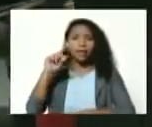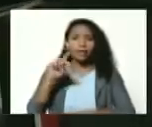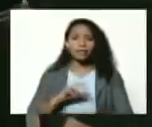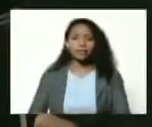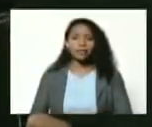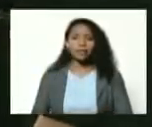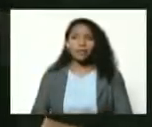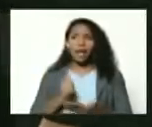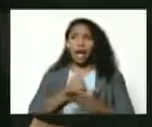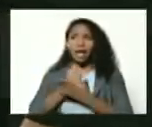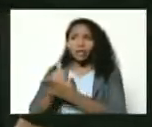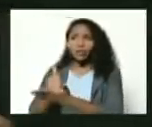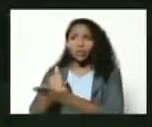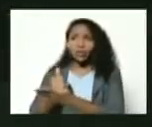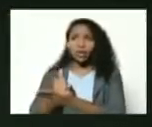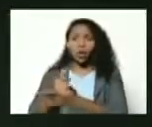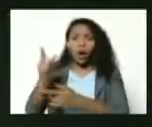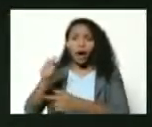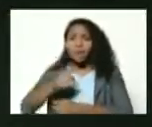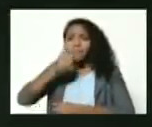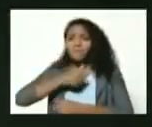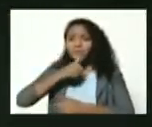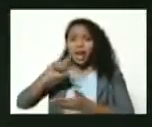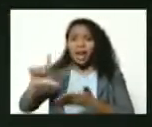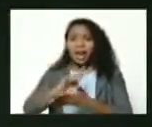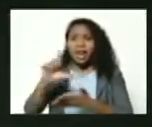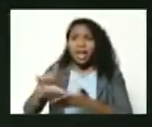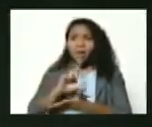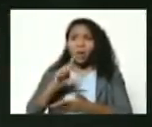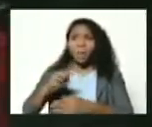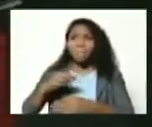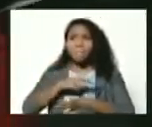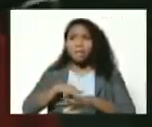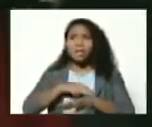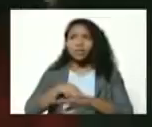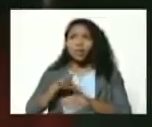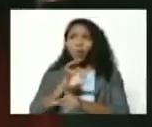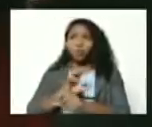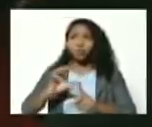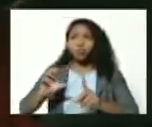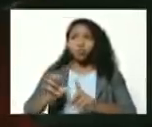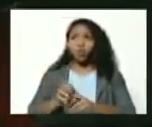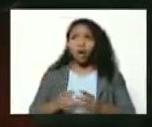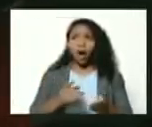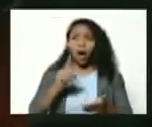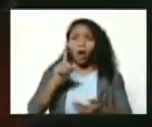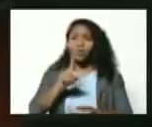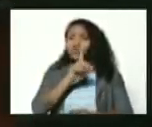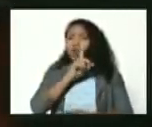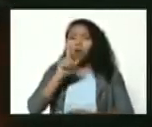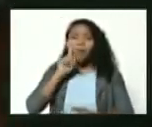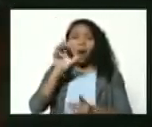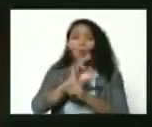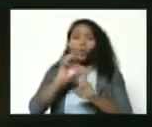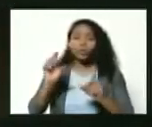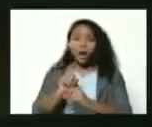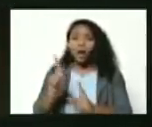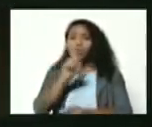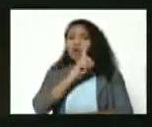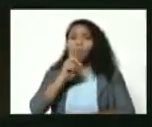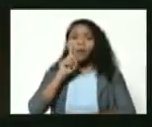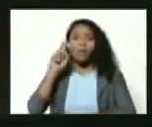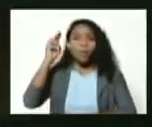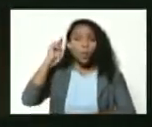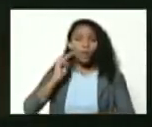ayúdalo Ernesto sostiene el libro como ministro de cultura en el nombre de la cultura en el nombre de